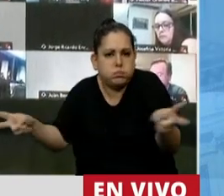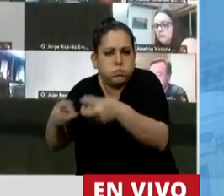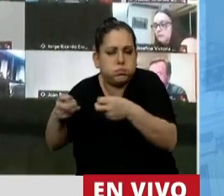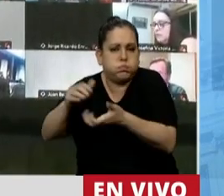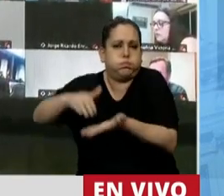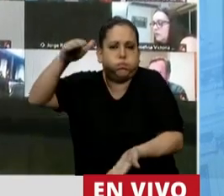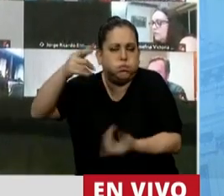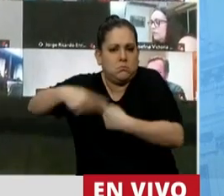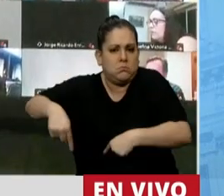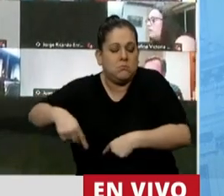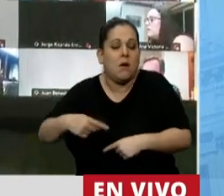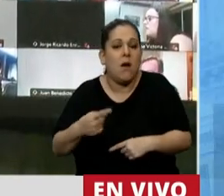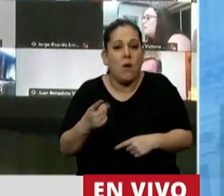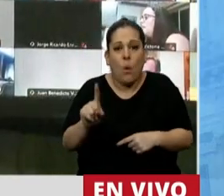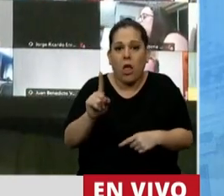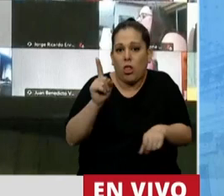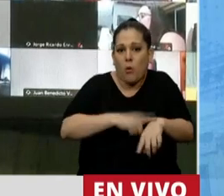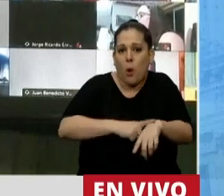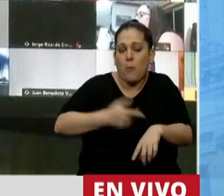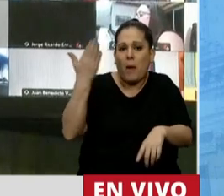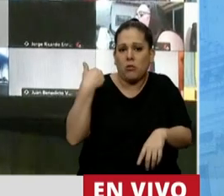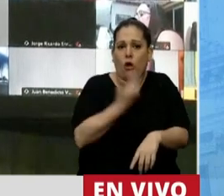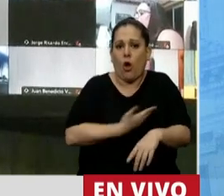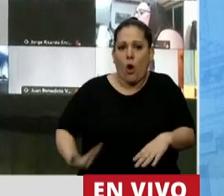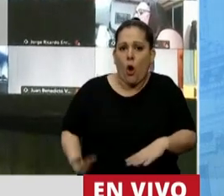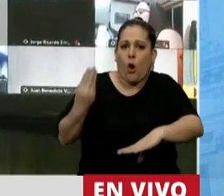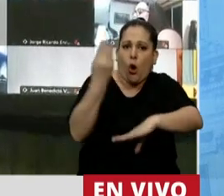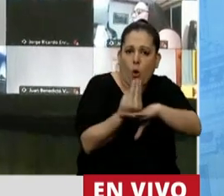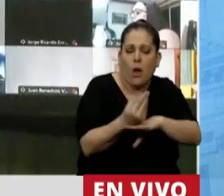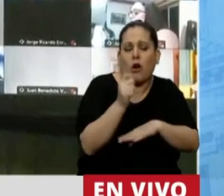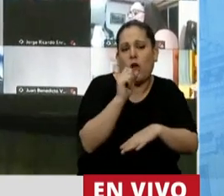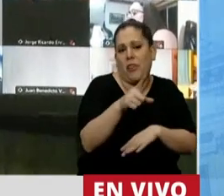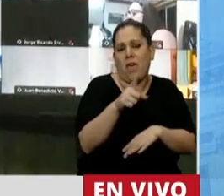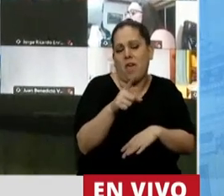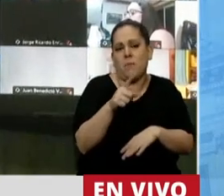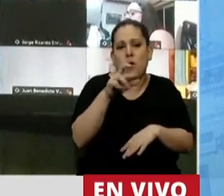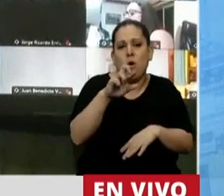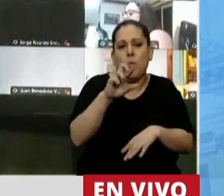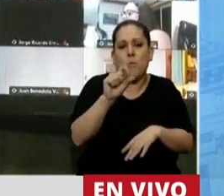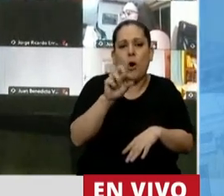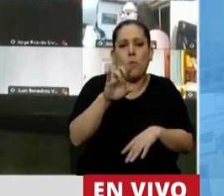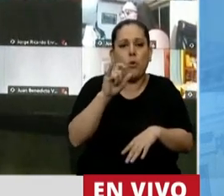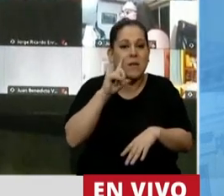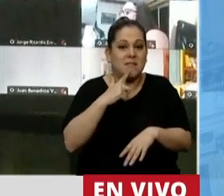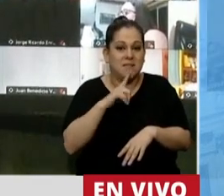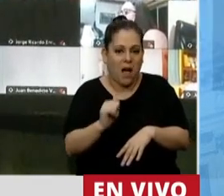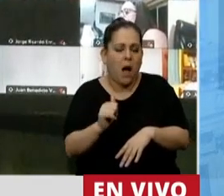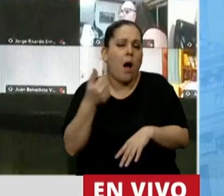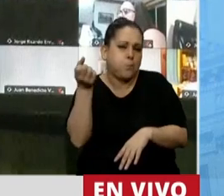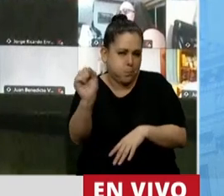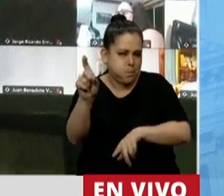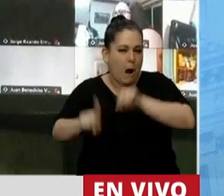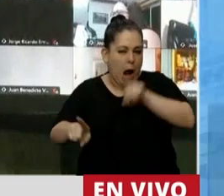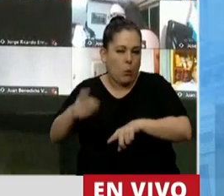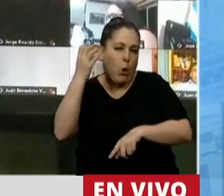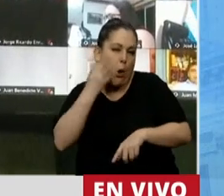Cada vez que nos gobernaron los populistas, ya sean de derecha o de izquierda, porque muchos de ustedes han participado del gobierno de Menem, después del gobierno de